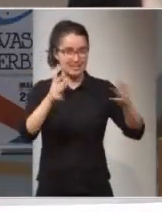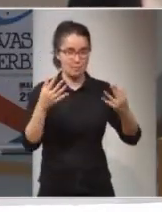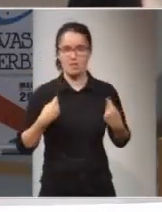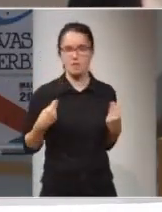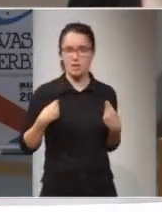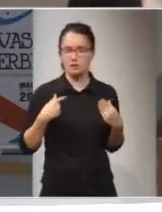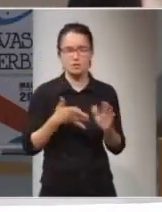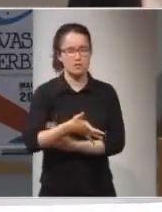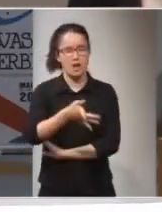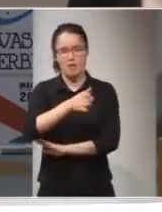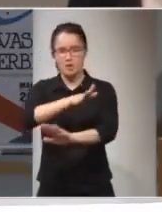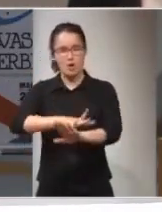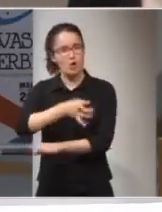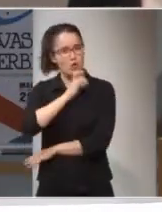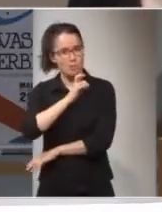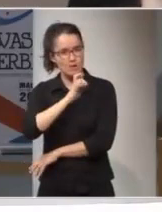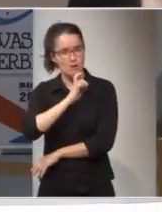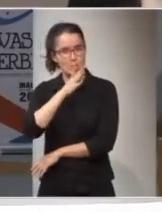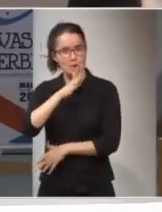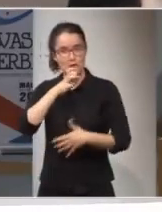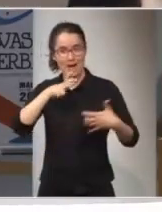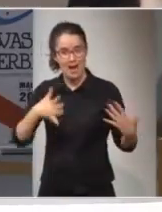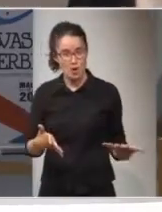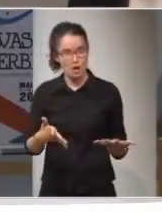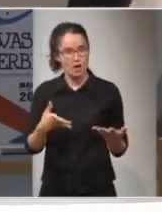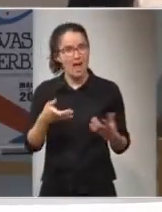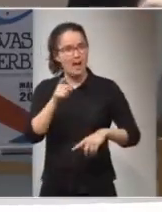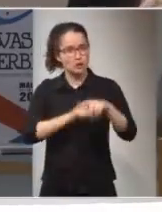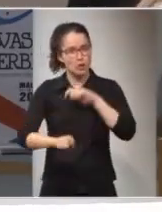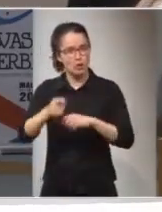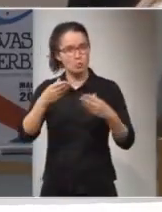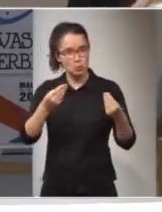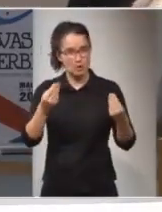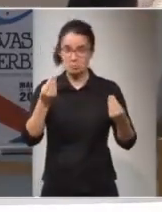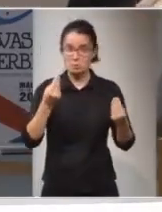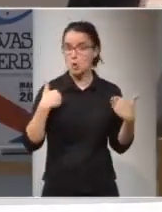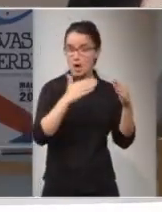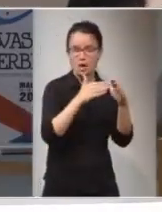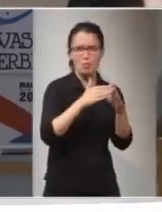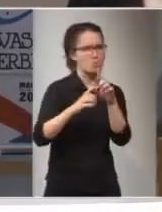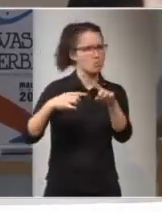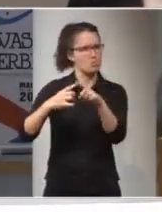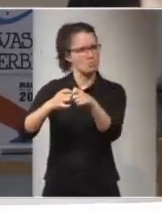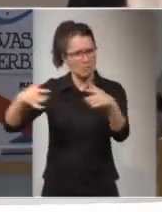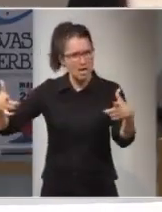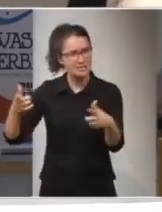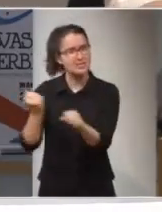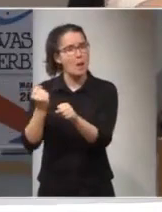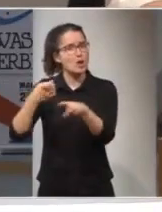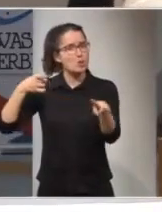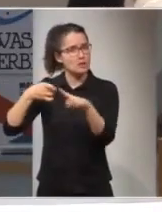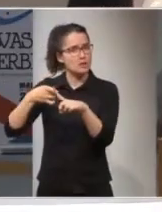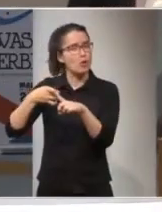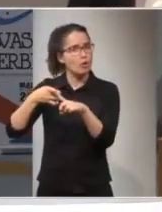es muy complicado. Eso por eso que hoy día hay muchas asociaciones, no solamente Caribu, hay muchas asociaciones que están trabajando ahora